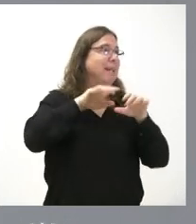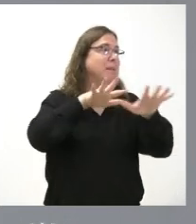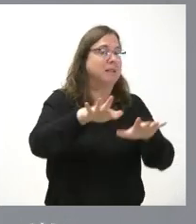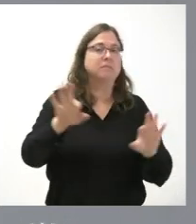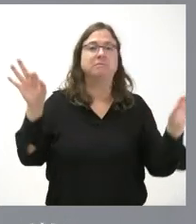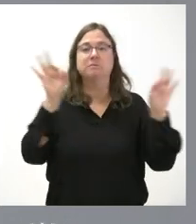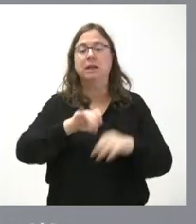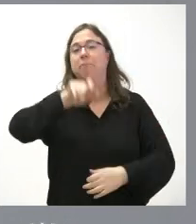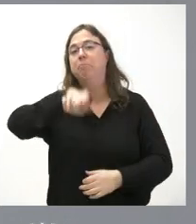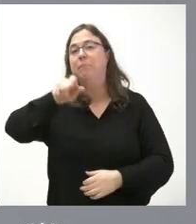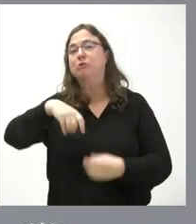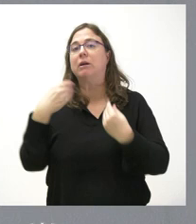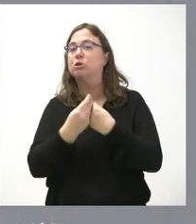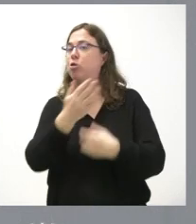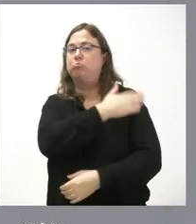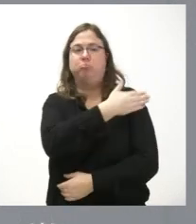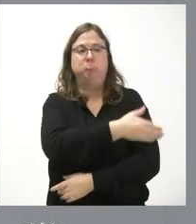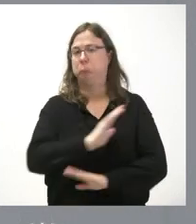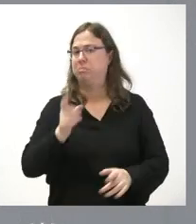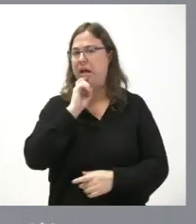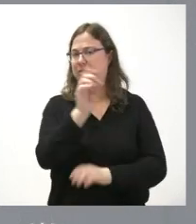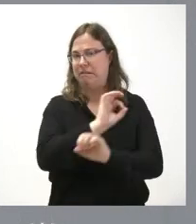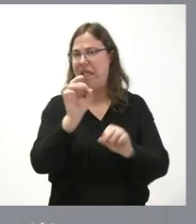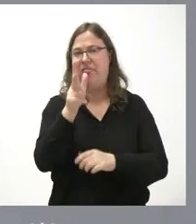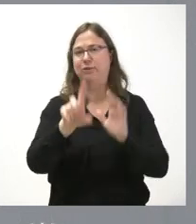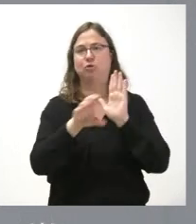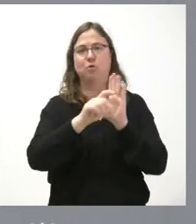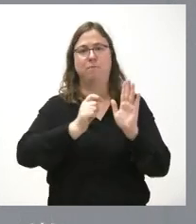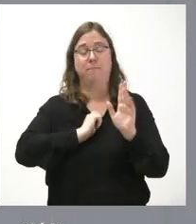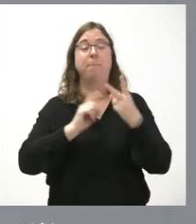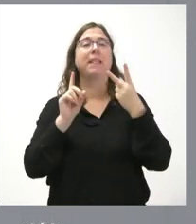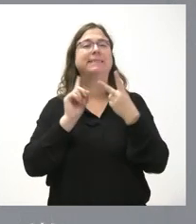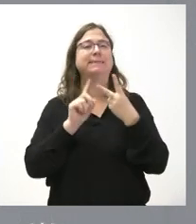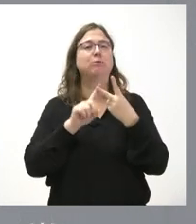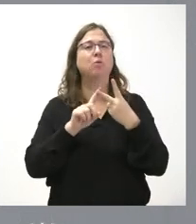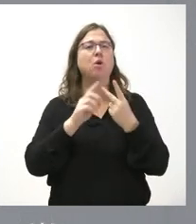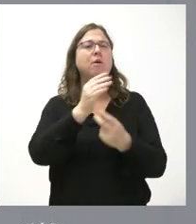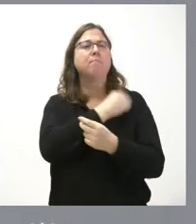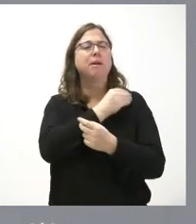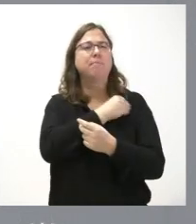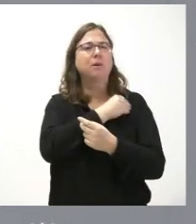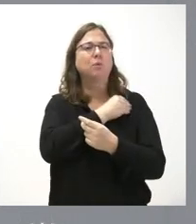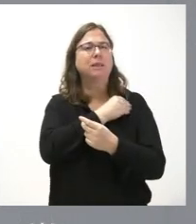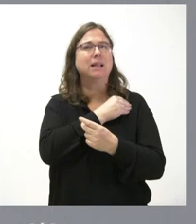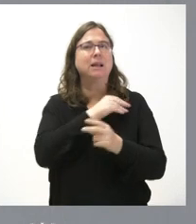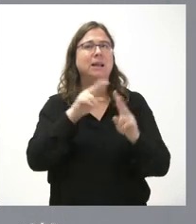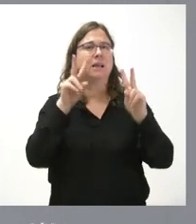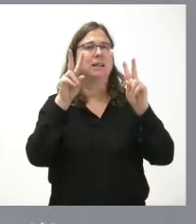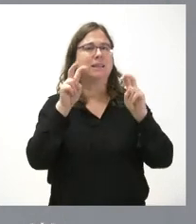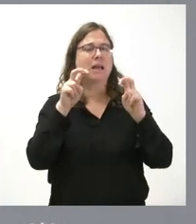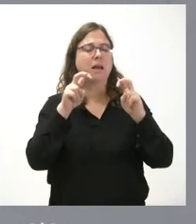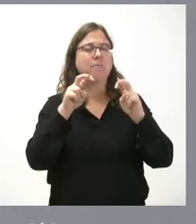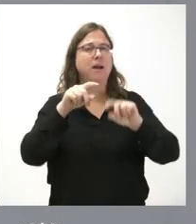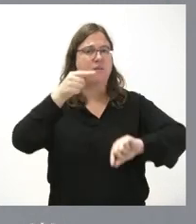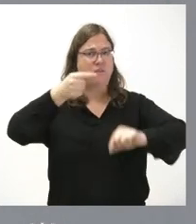a las personas que trabajan con él. El segundo asunto me pregunta usted con cargo a qué